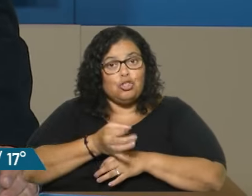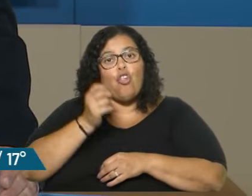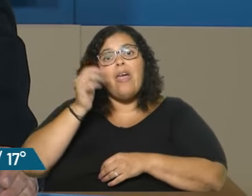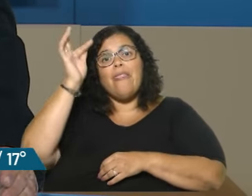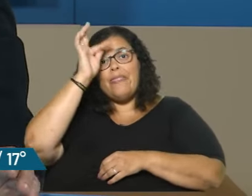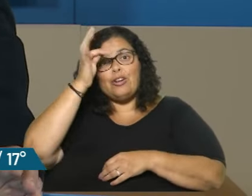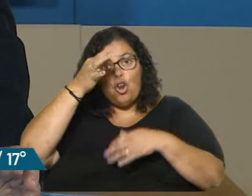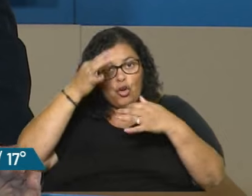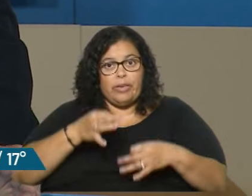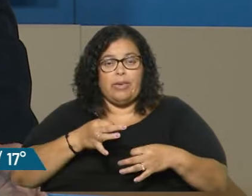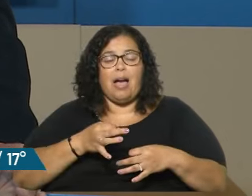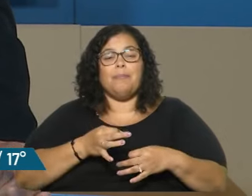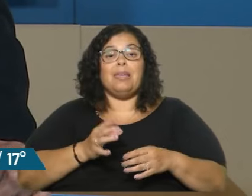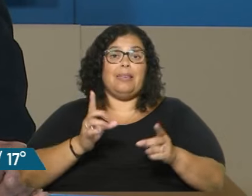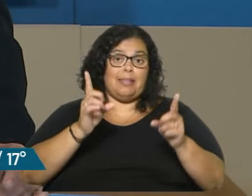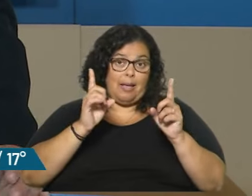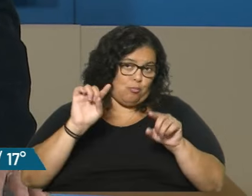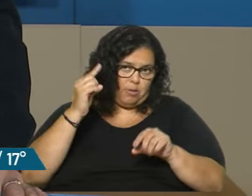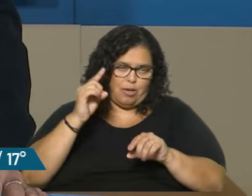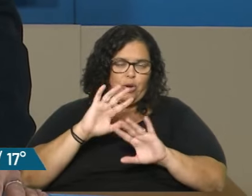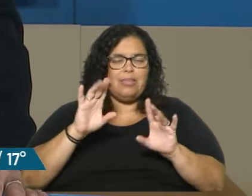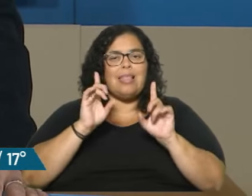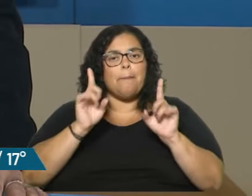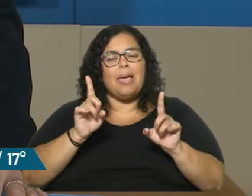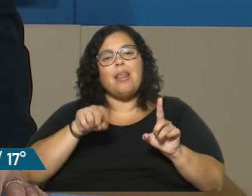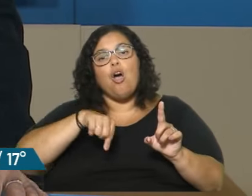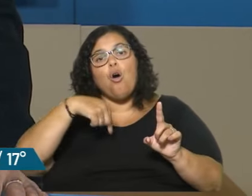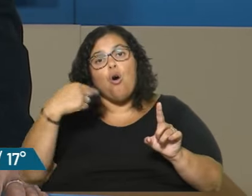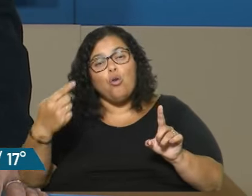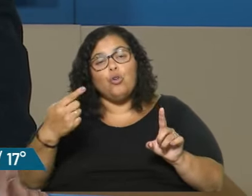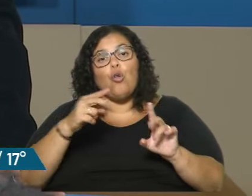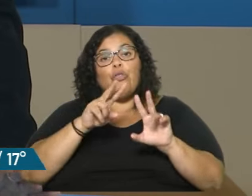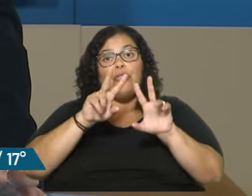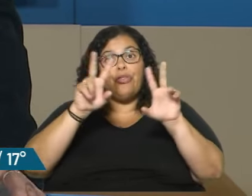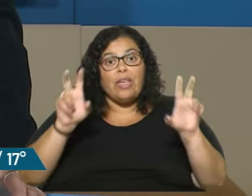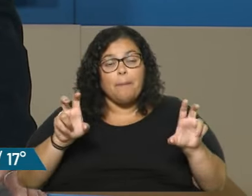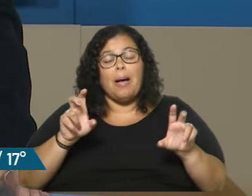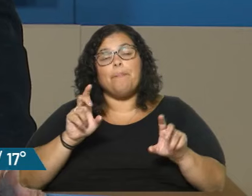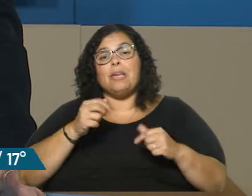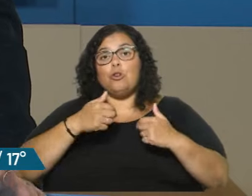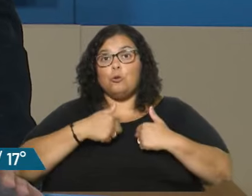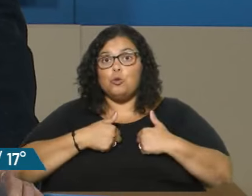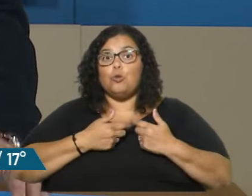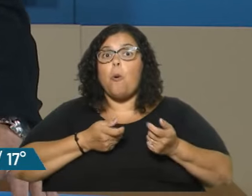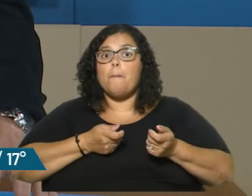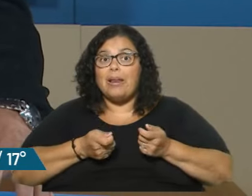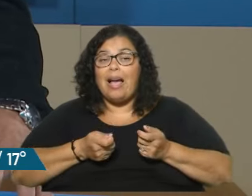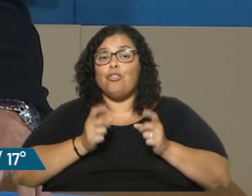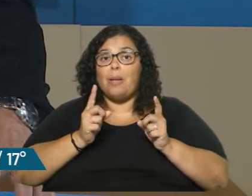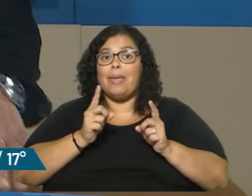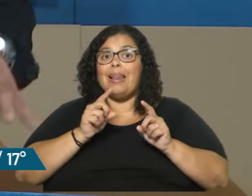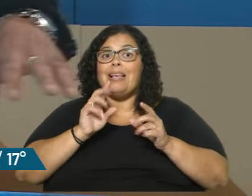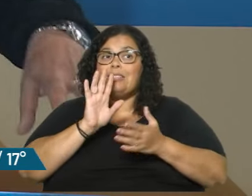Y bueno, naturalmente el tema que estamos manejando, nosotros estamos manejando dentro de patria